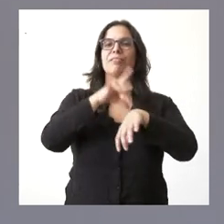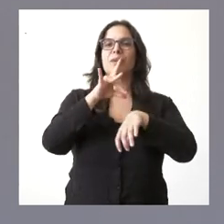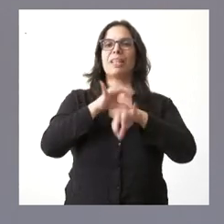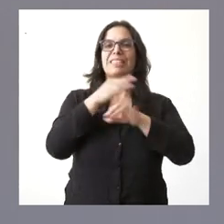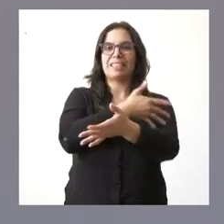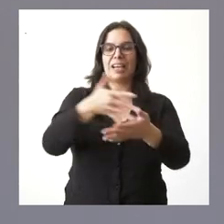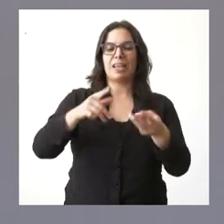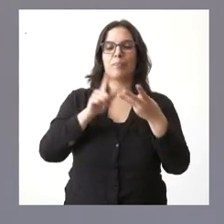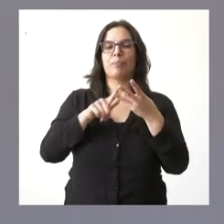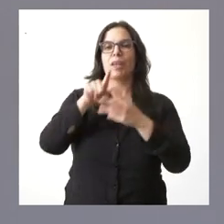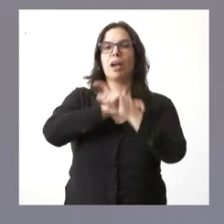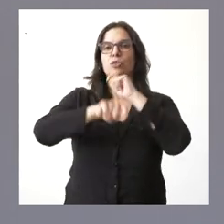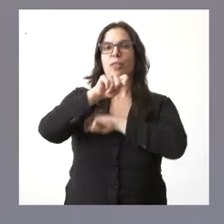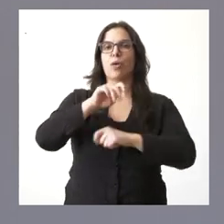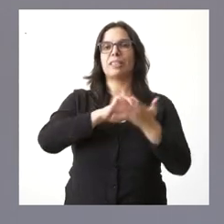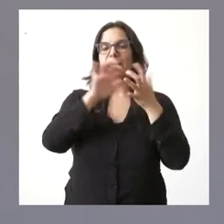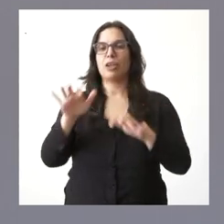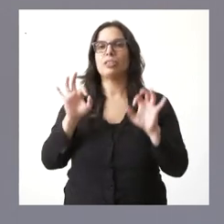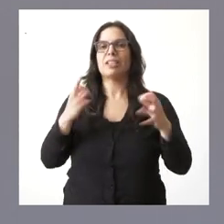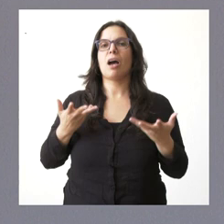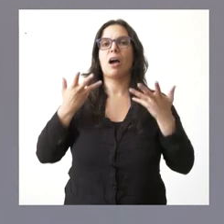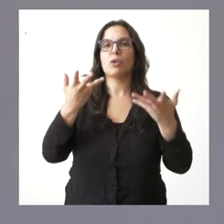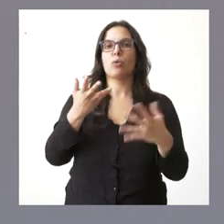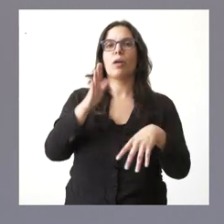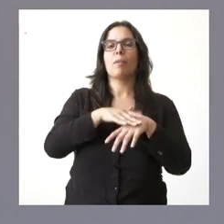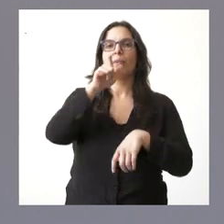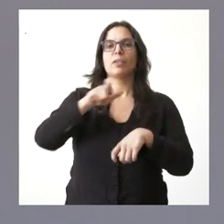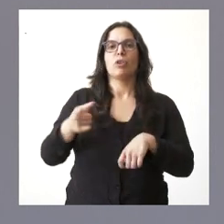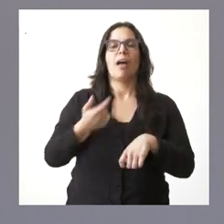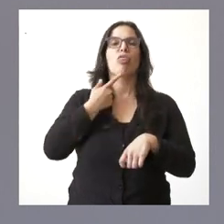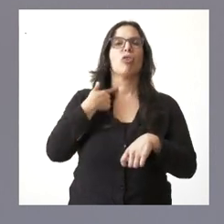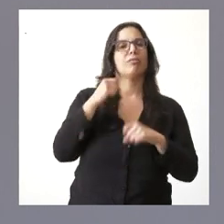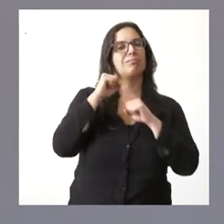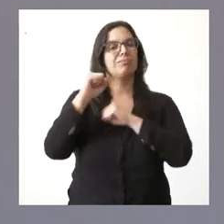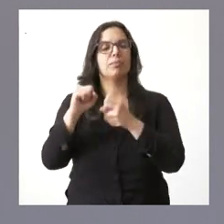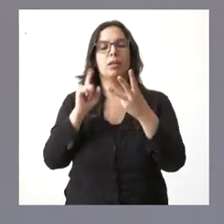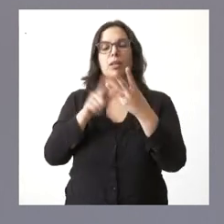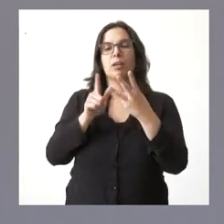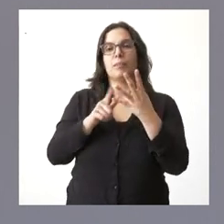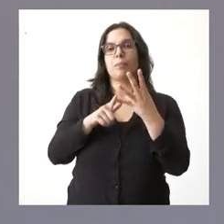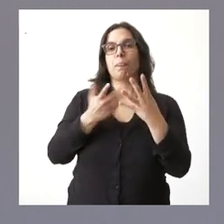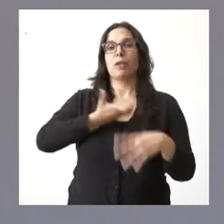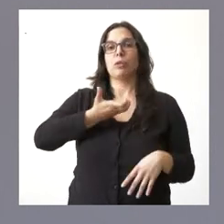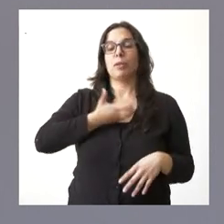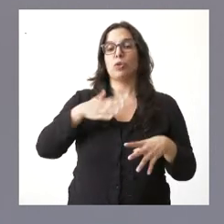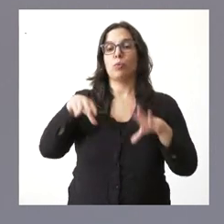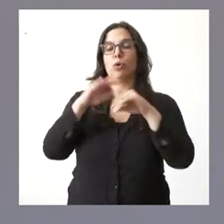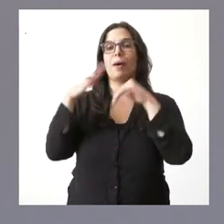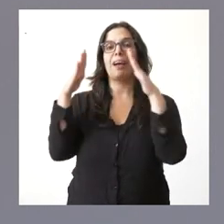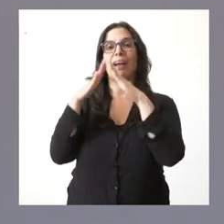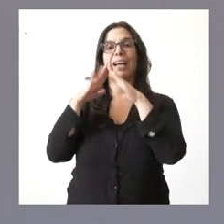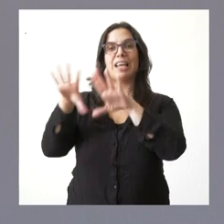Sangre, de la Asociación de Castilla y León de Ayuda a la Drogadicción, del Ayuntamiento de Burgos para una casa de